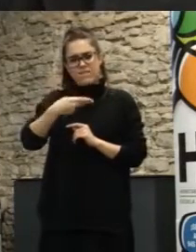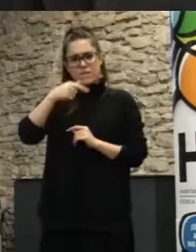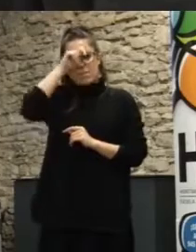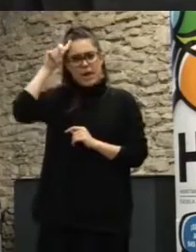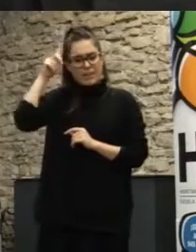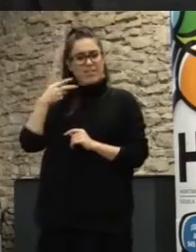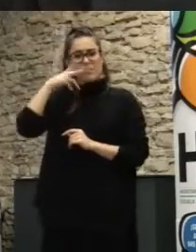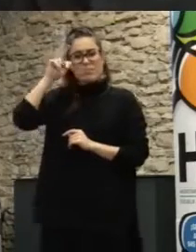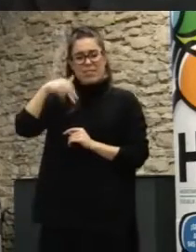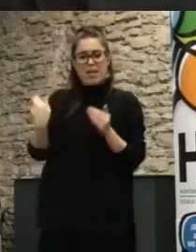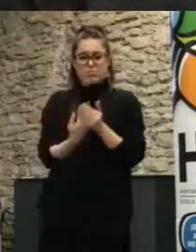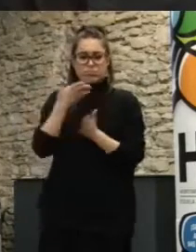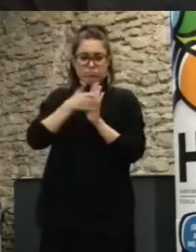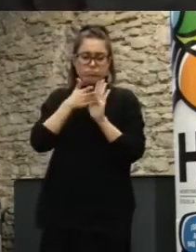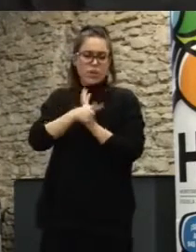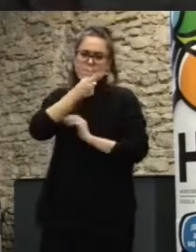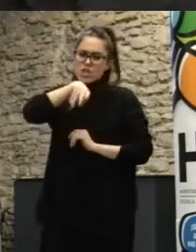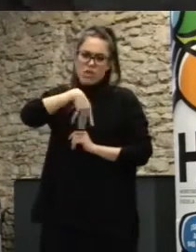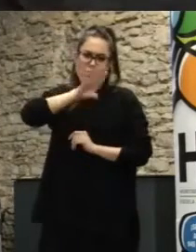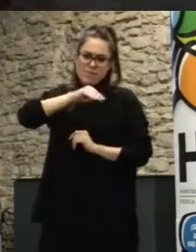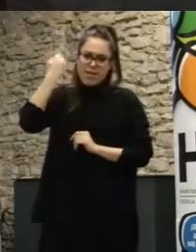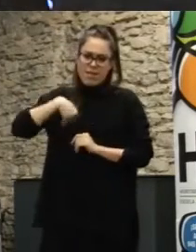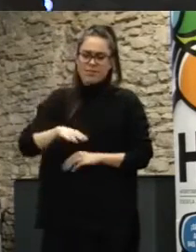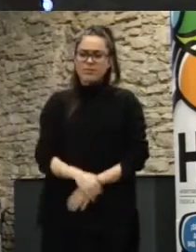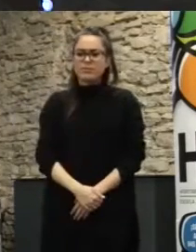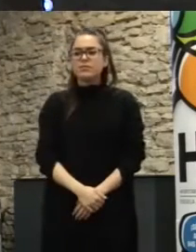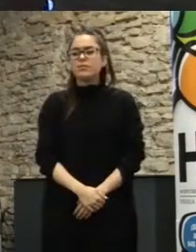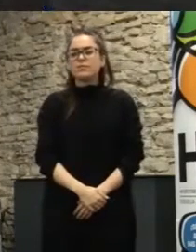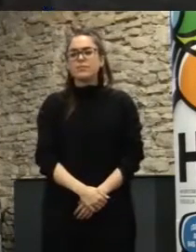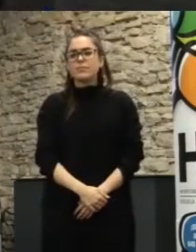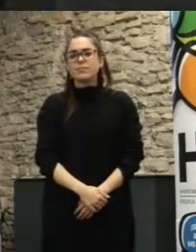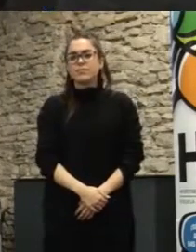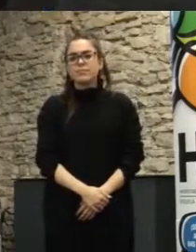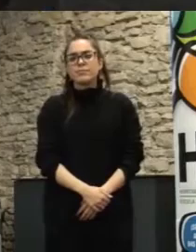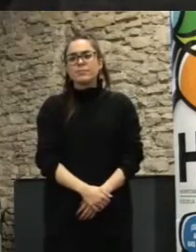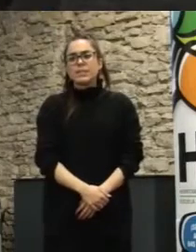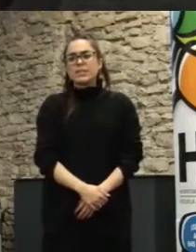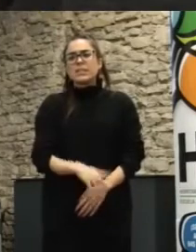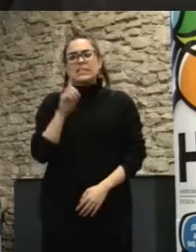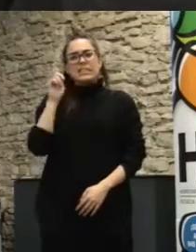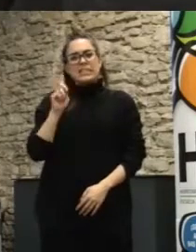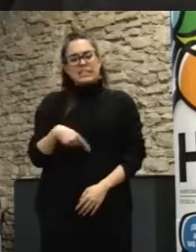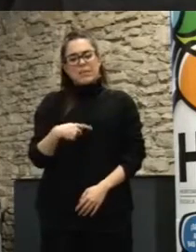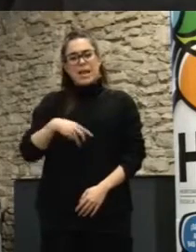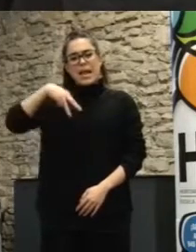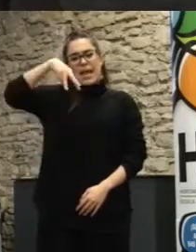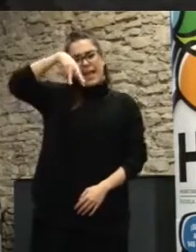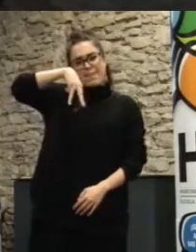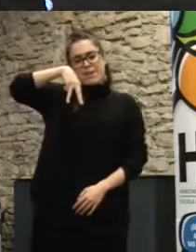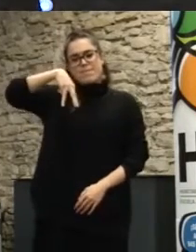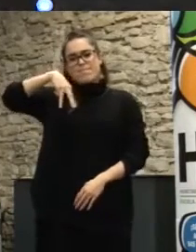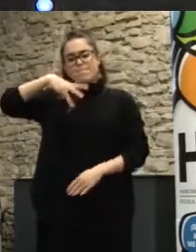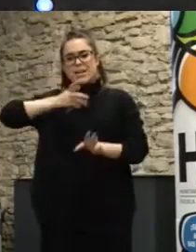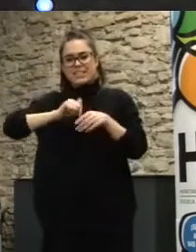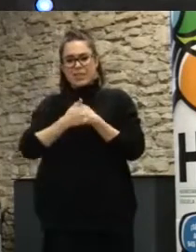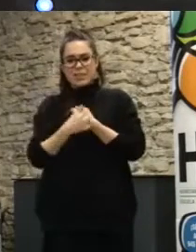o menos se entiende sobre ello y hay quien habla de la M participación o la